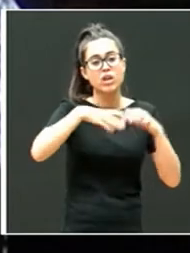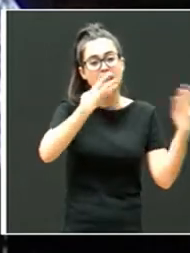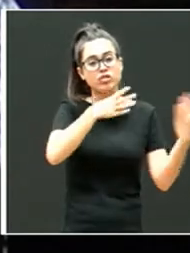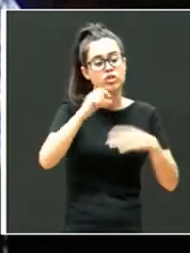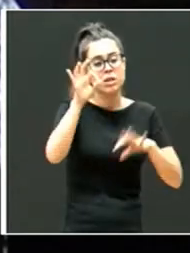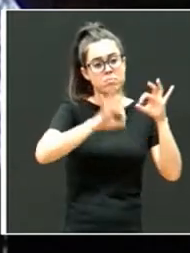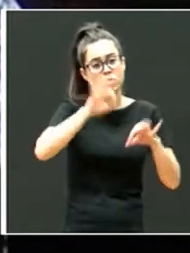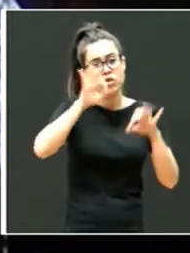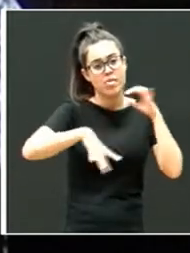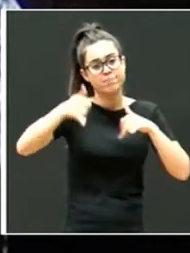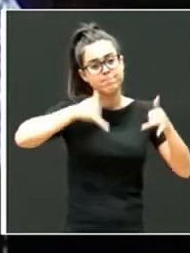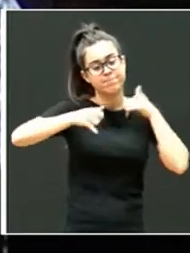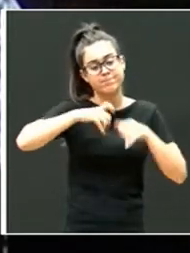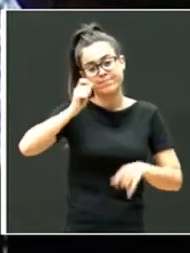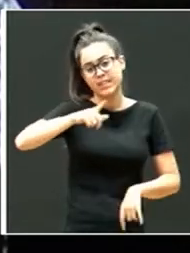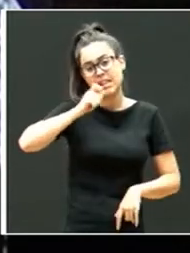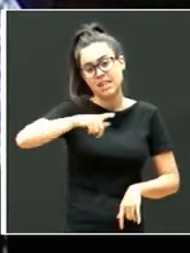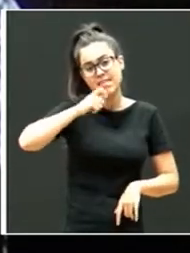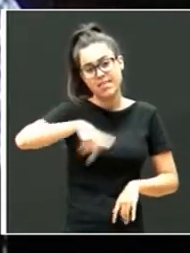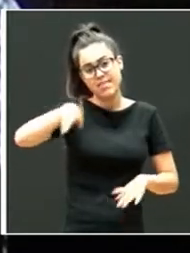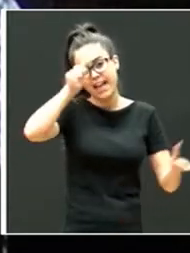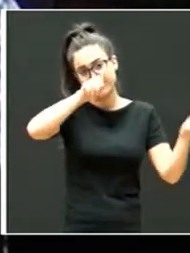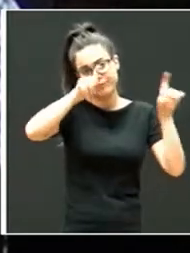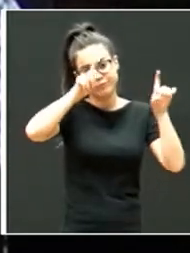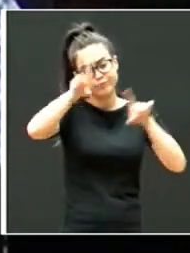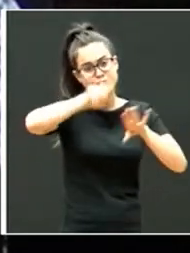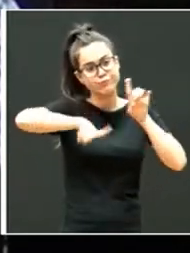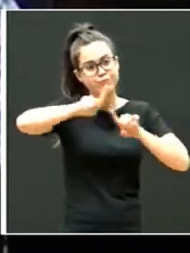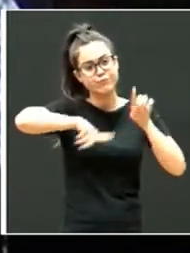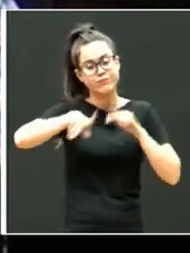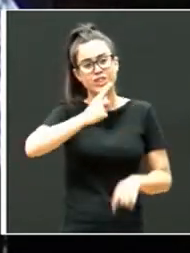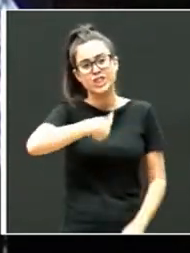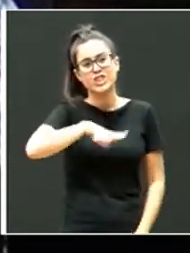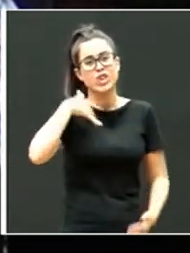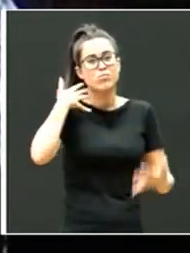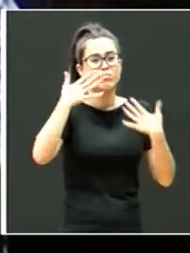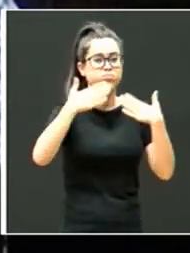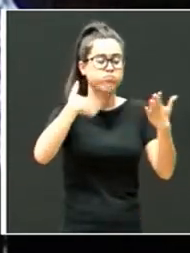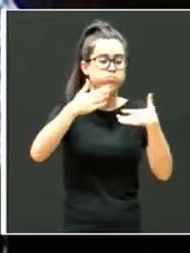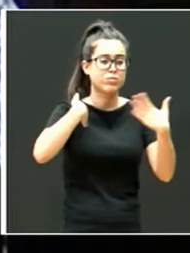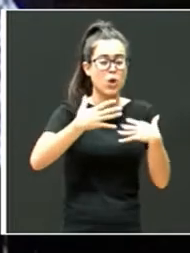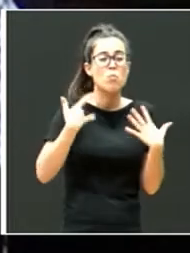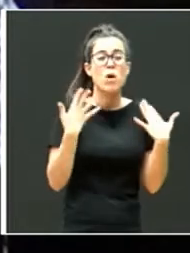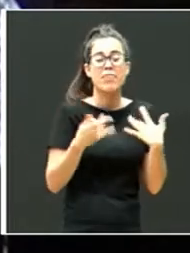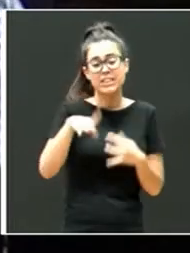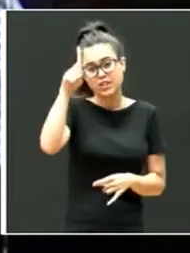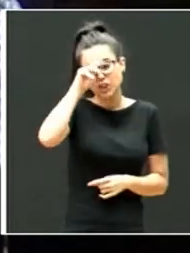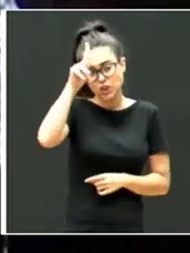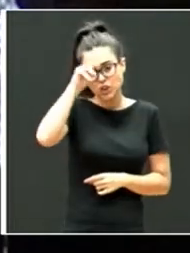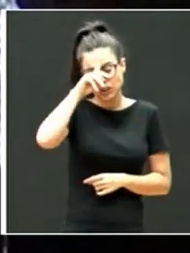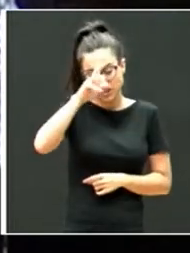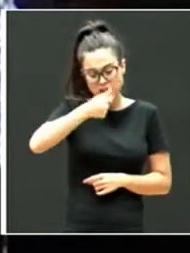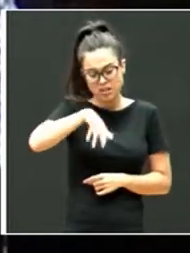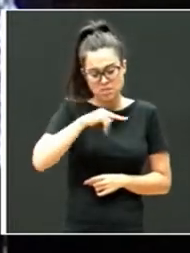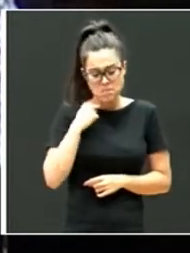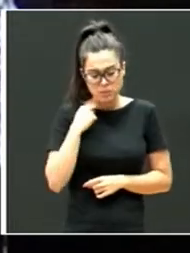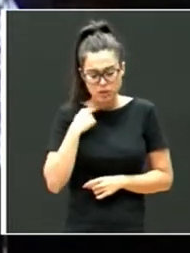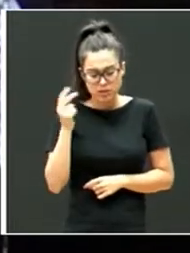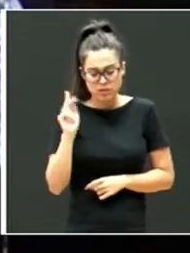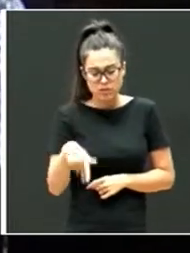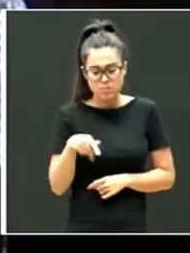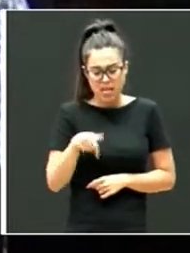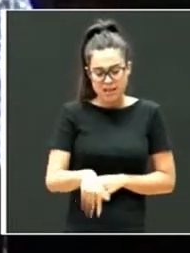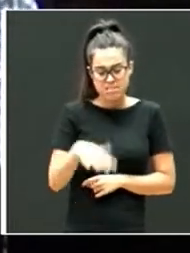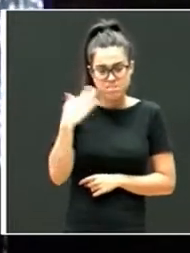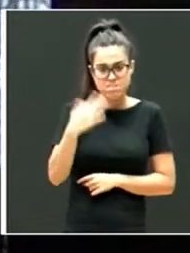de las llamadas tienen que ver con temas de adopción y escuela. No sé cuántas charlas hemos podido dar en la asociación o incluso en la diputación. Aquí en